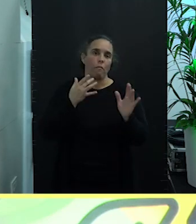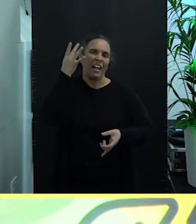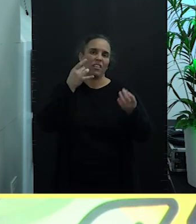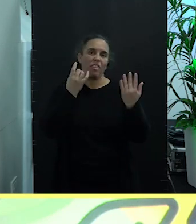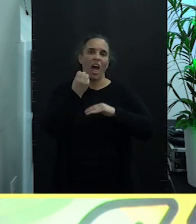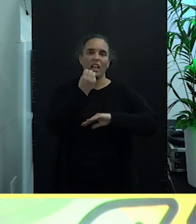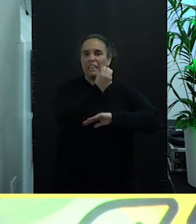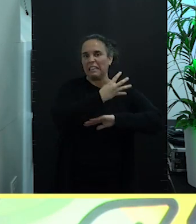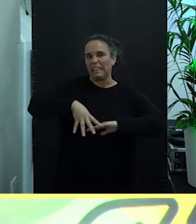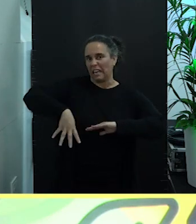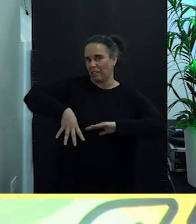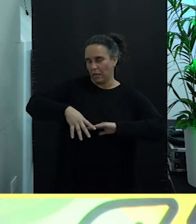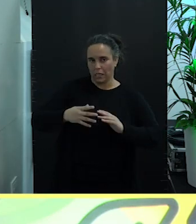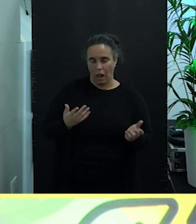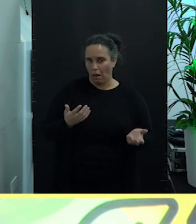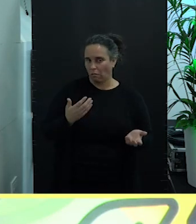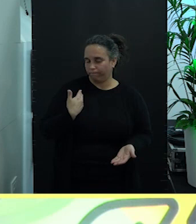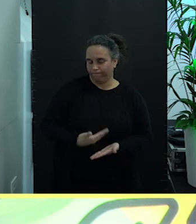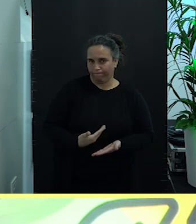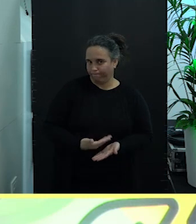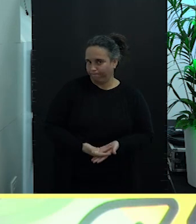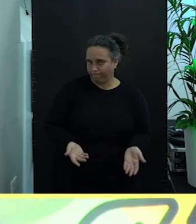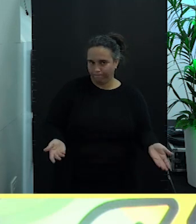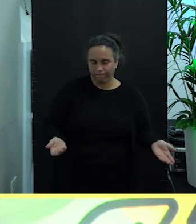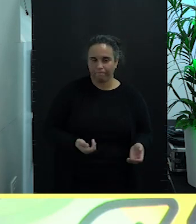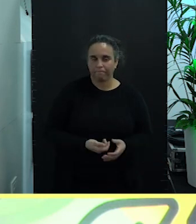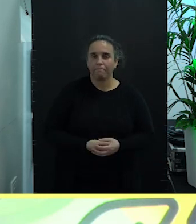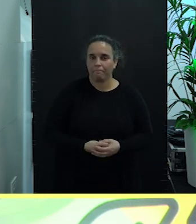La prueba, evidente, es lo que estamos haciendo hoy.